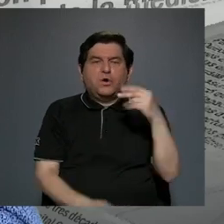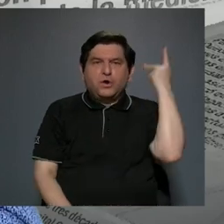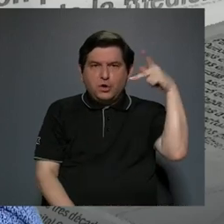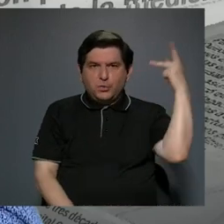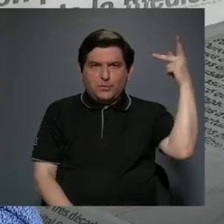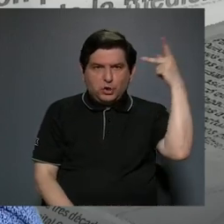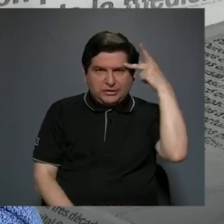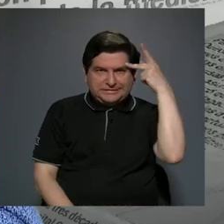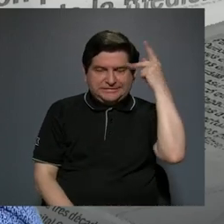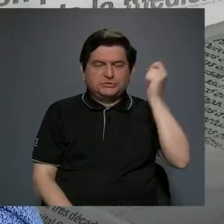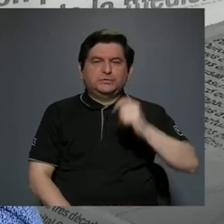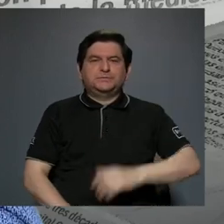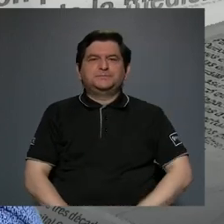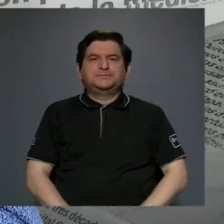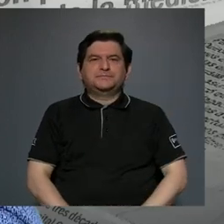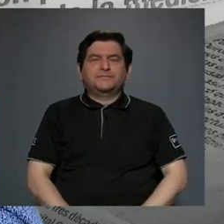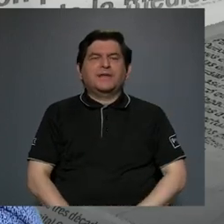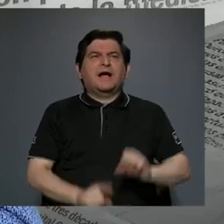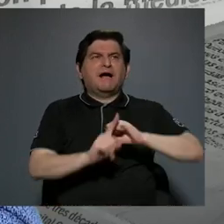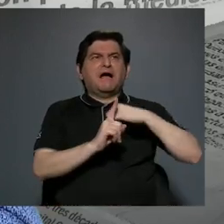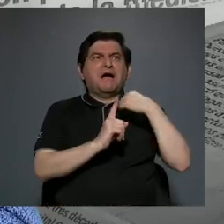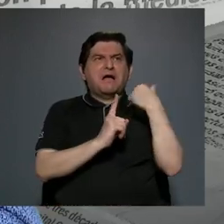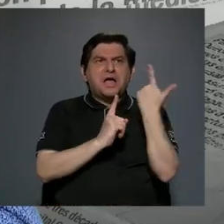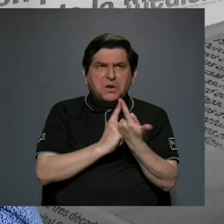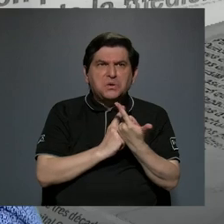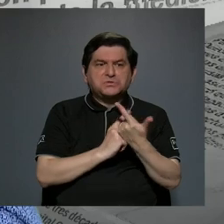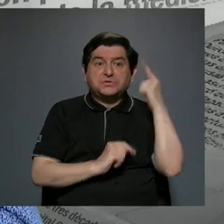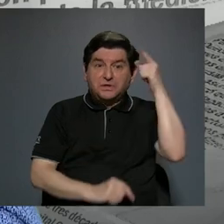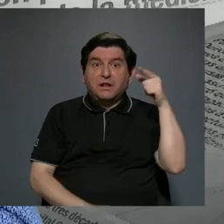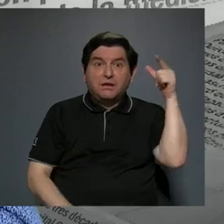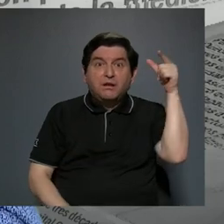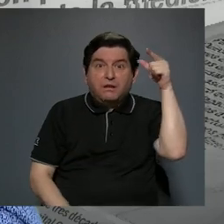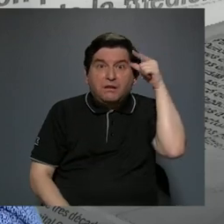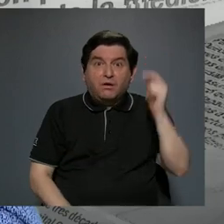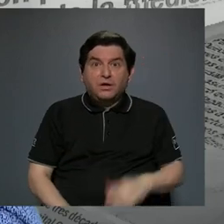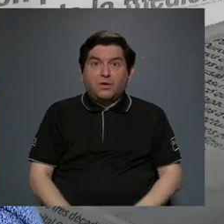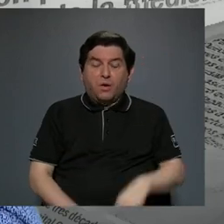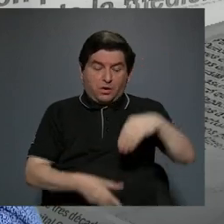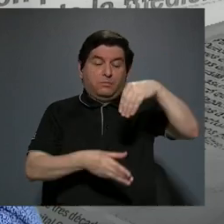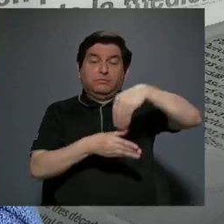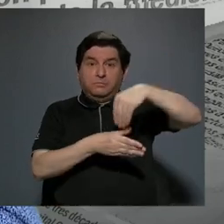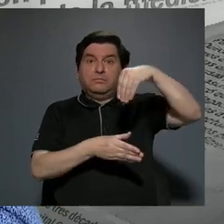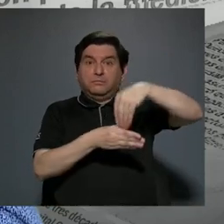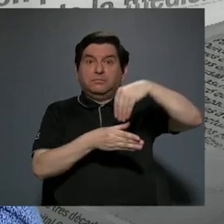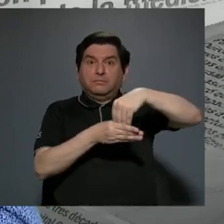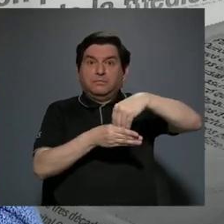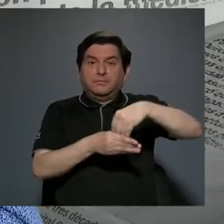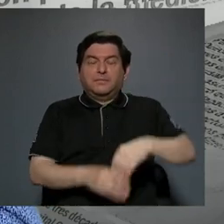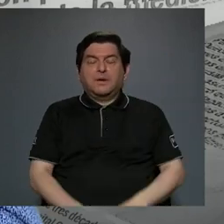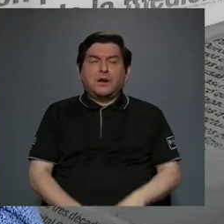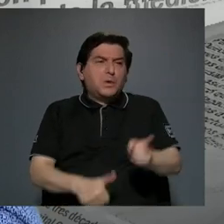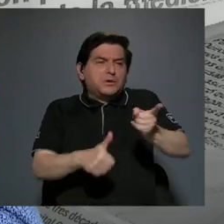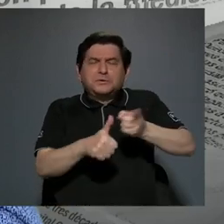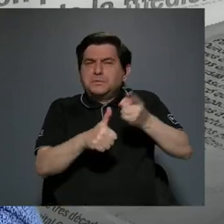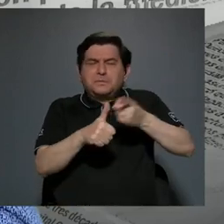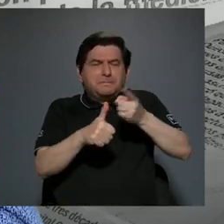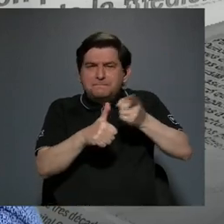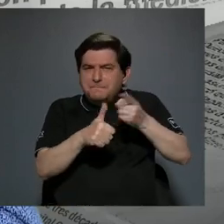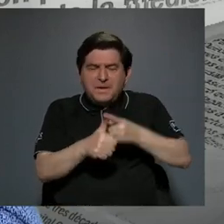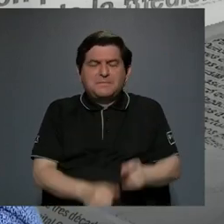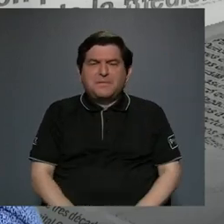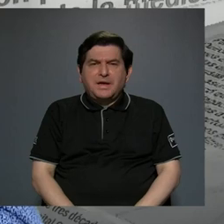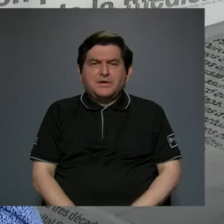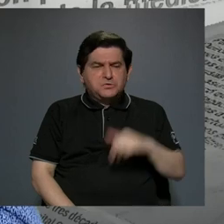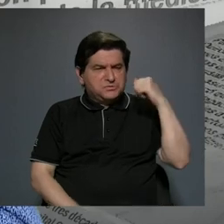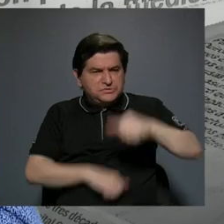político. Del orden social, obviamente, fue un aporte, son los precursores de las